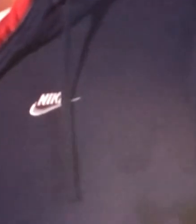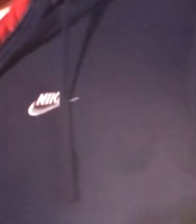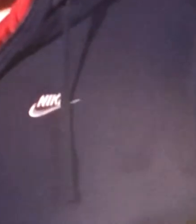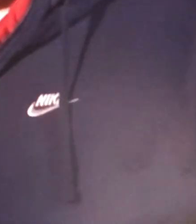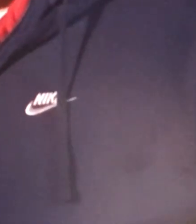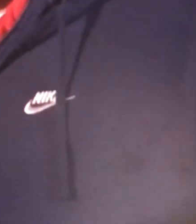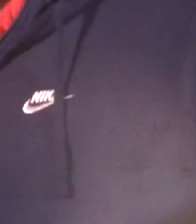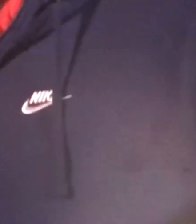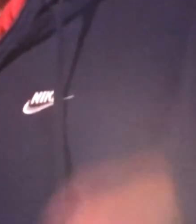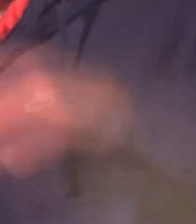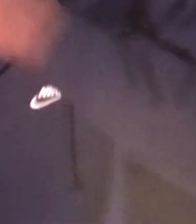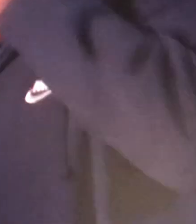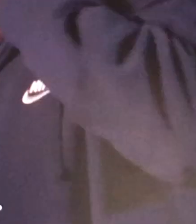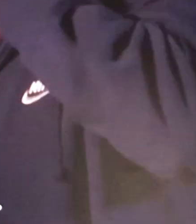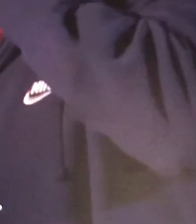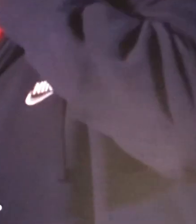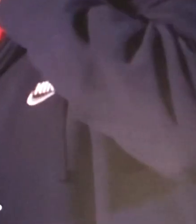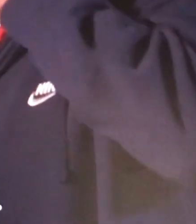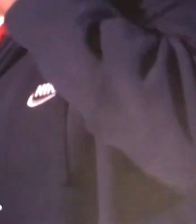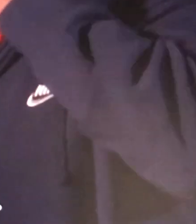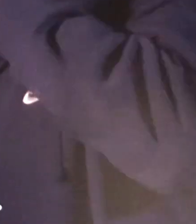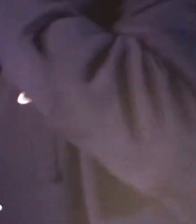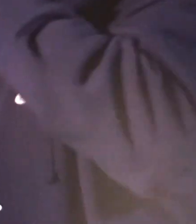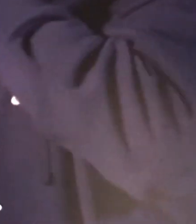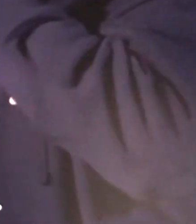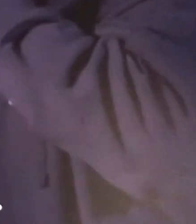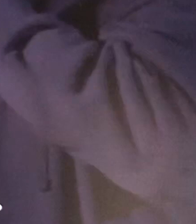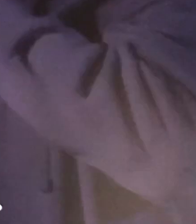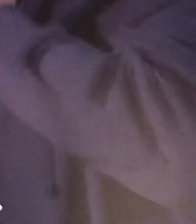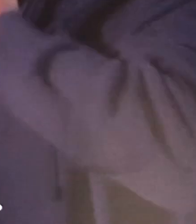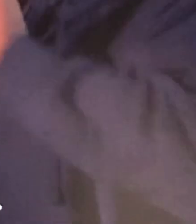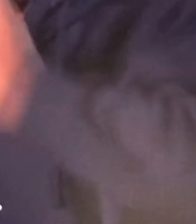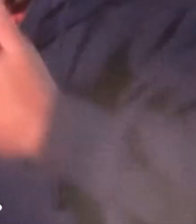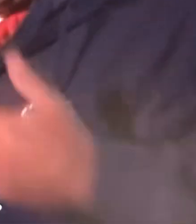a llorar. Ponte lo que ya quiero.